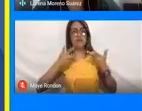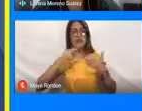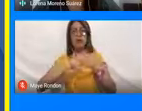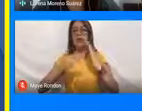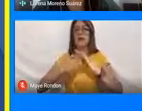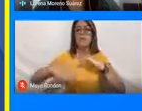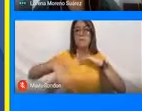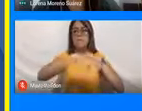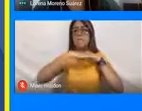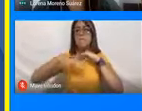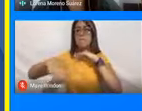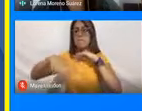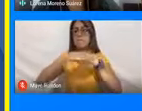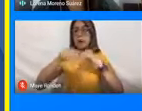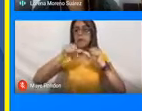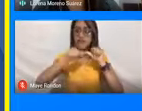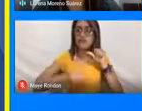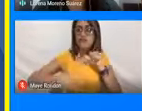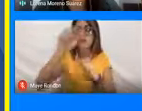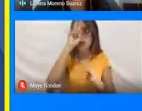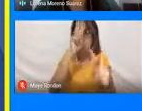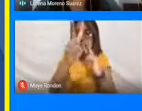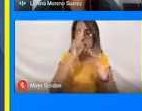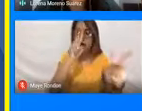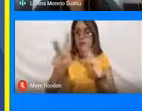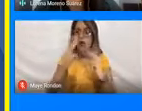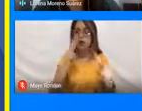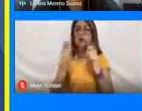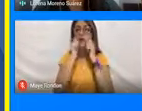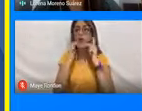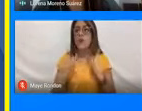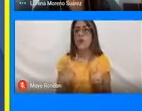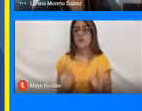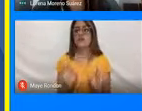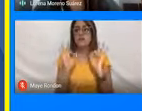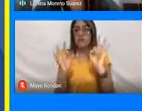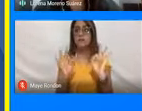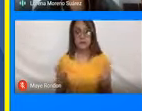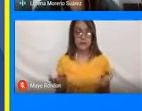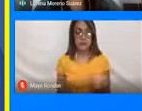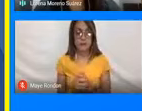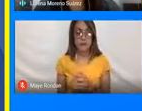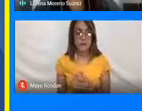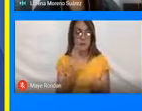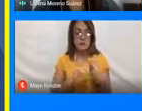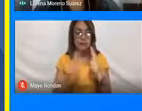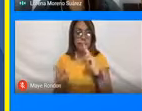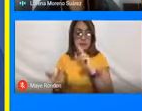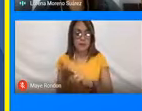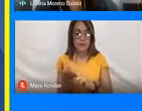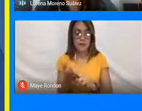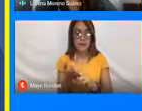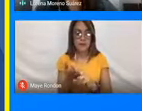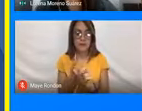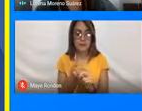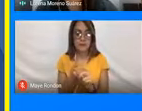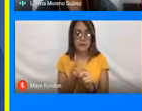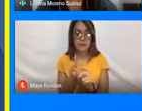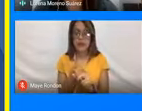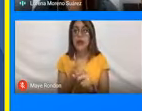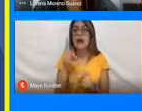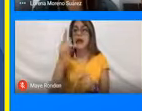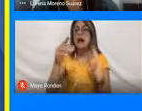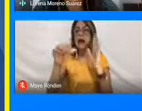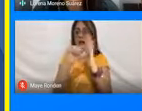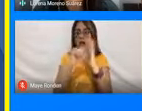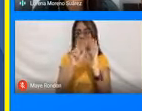manera permanente el respeto a nuestra dignidad humana, ¿cierto? Y en el artículo 2 nos habla de